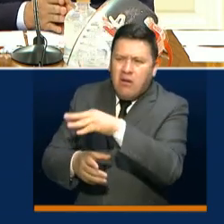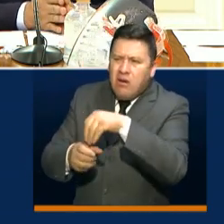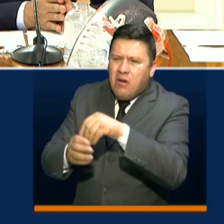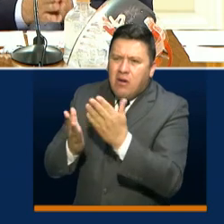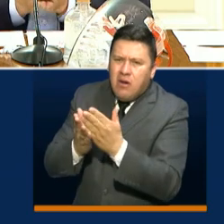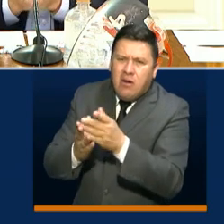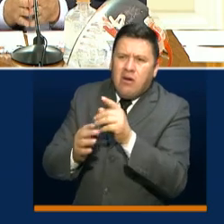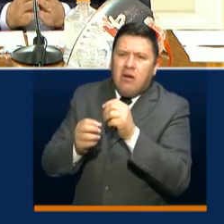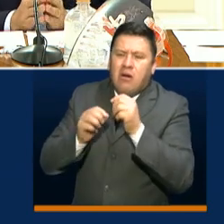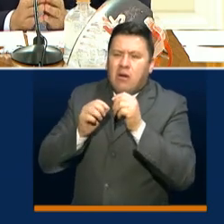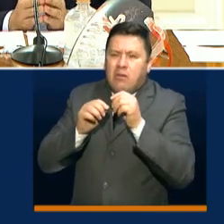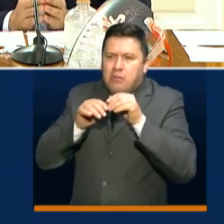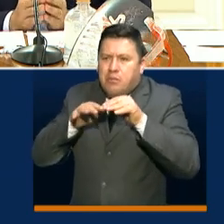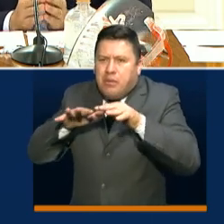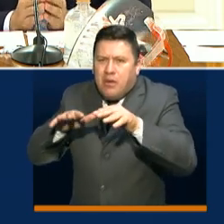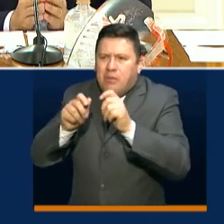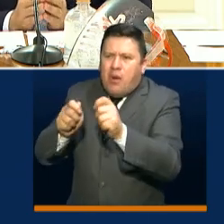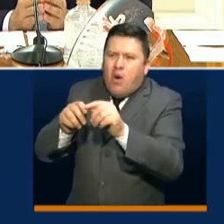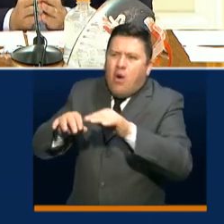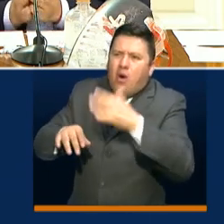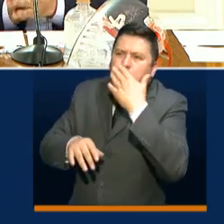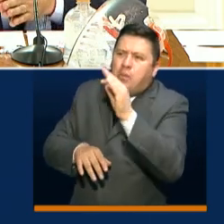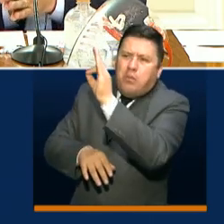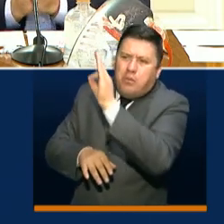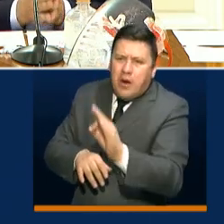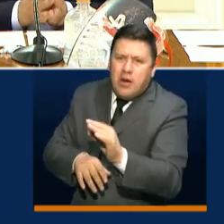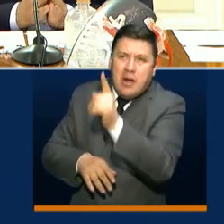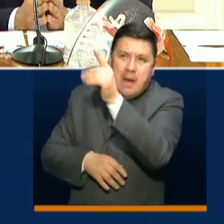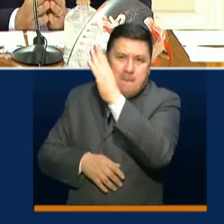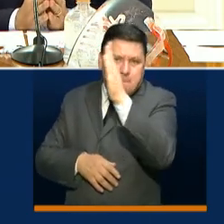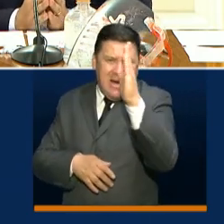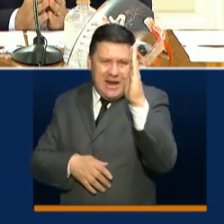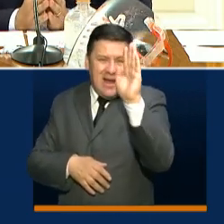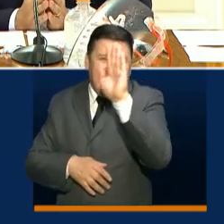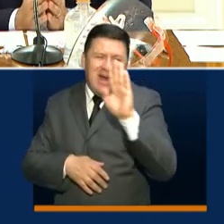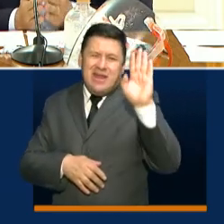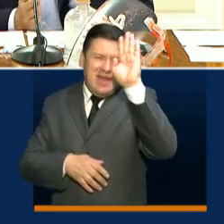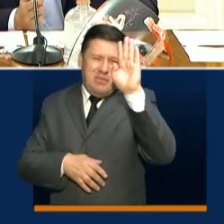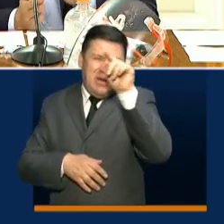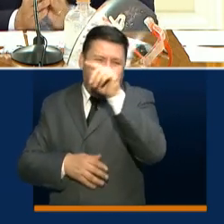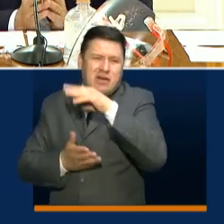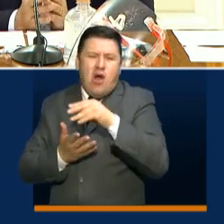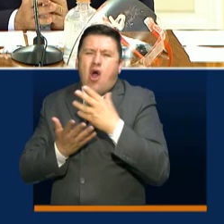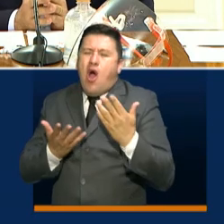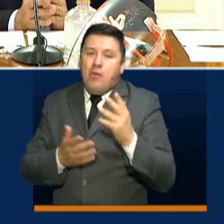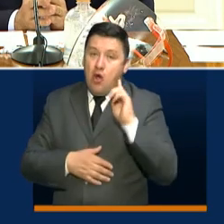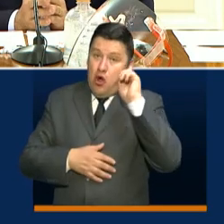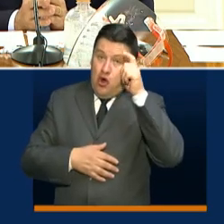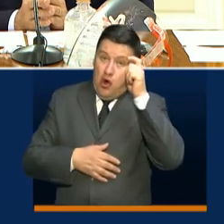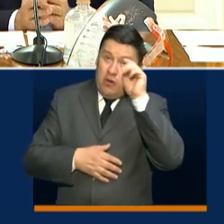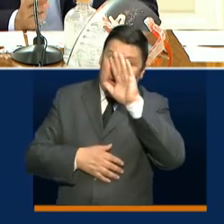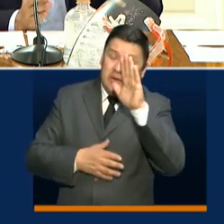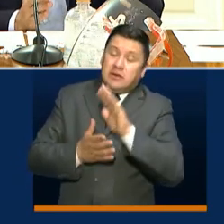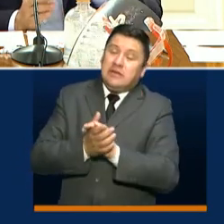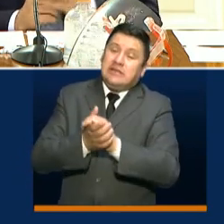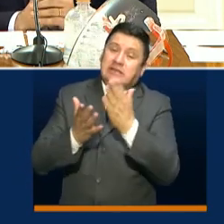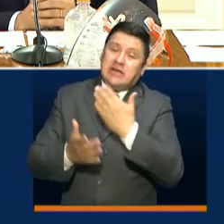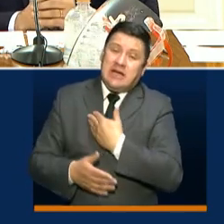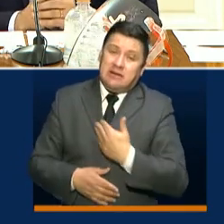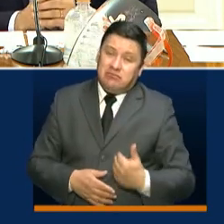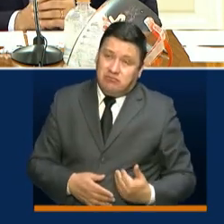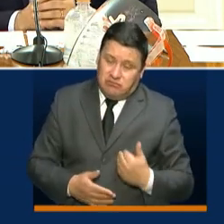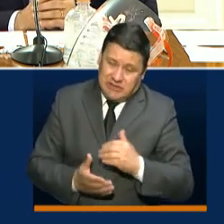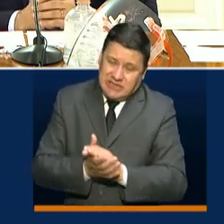y a los contagios y a la forma como son tratados tanto en la ciudad de Barranquilla como en el departamento. Así que, gobernador, un placer saludarla y